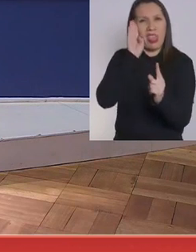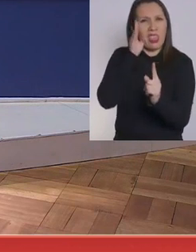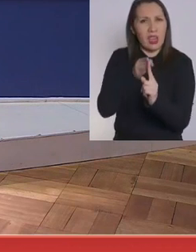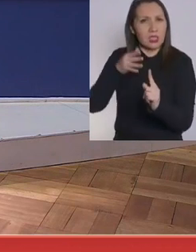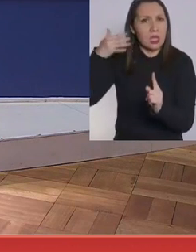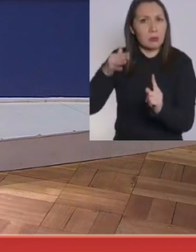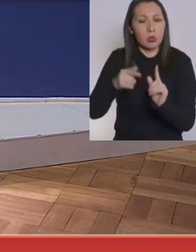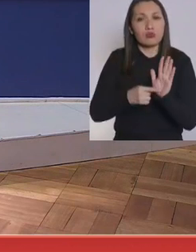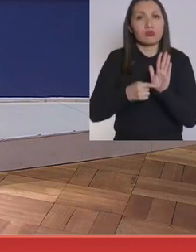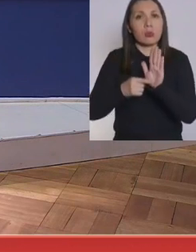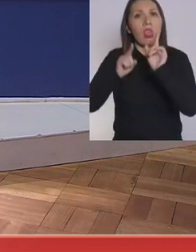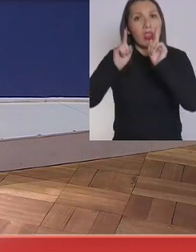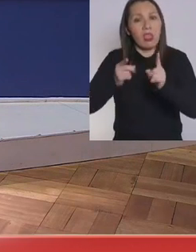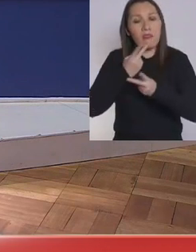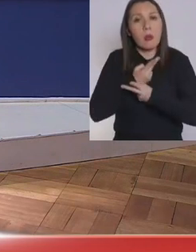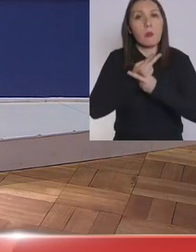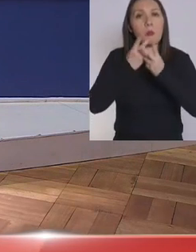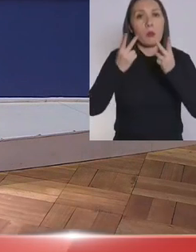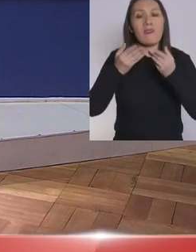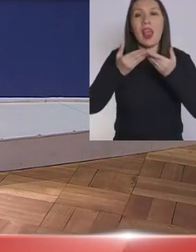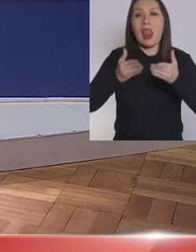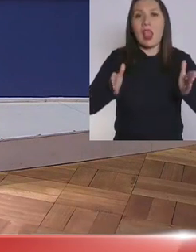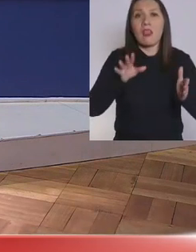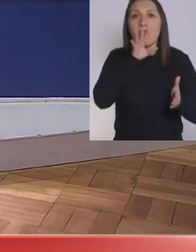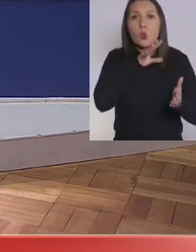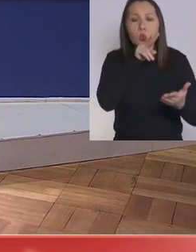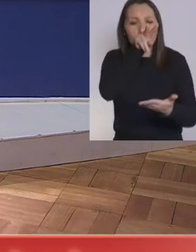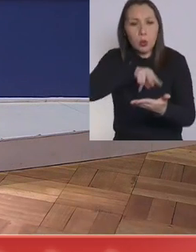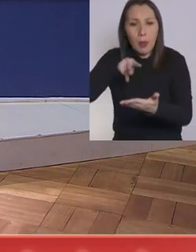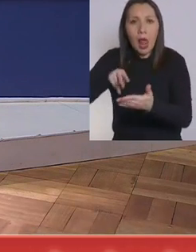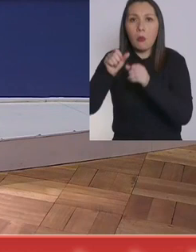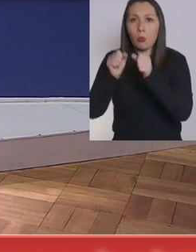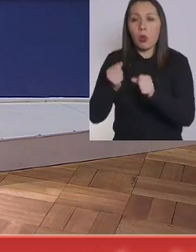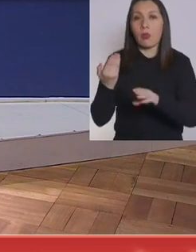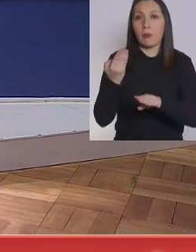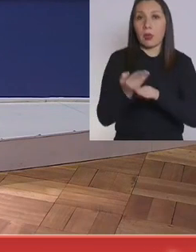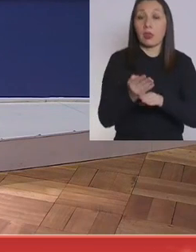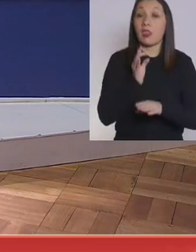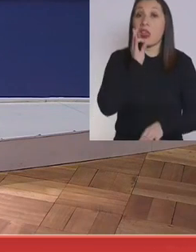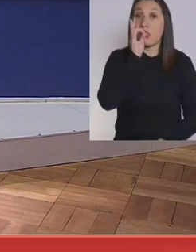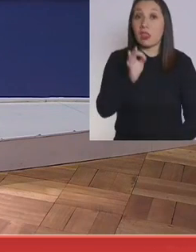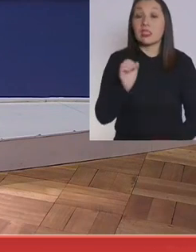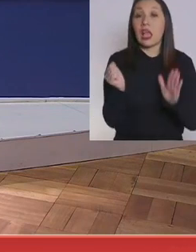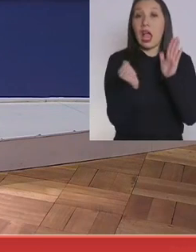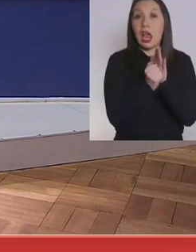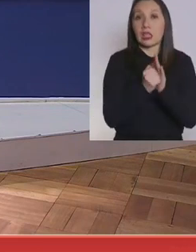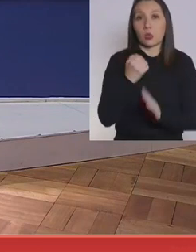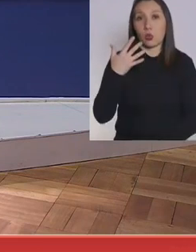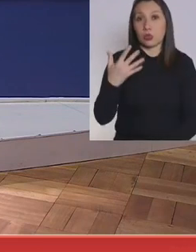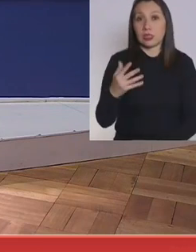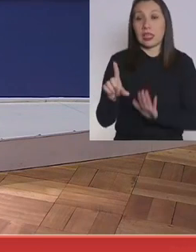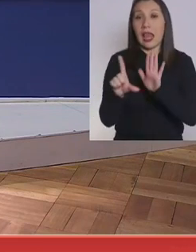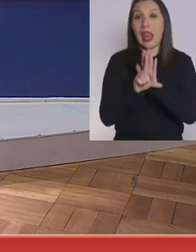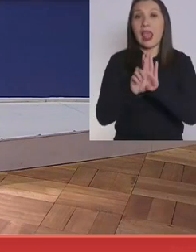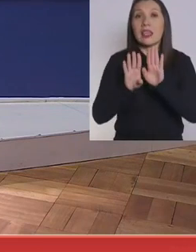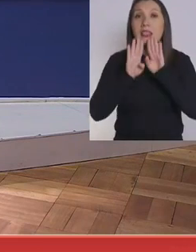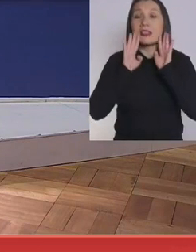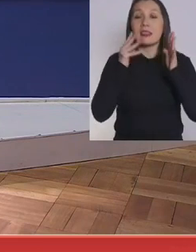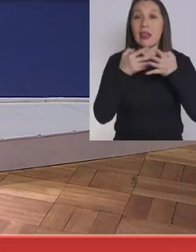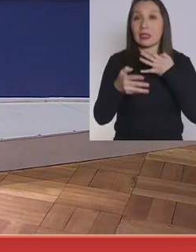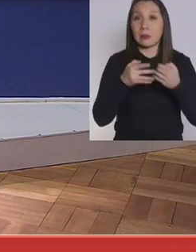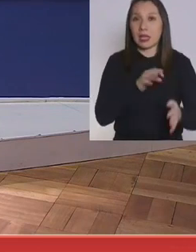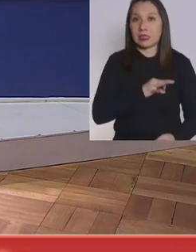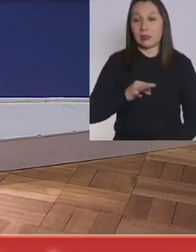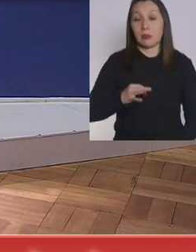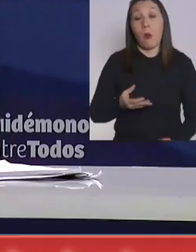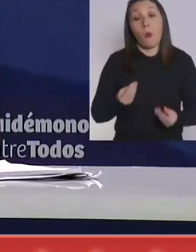esencial, su carácter debiera ser público y de libre disposición a quien lo solicite. Lo especifica, de hecho, el artículo 5 de la ley de transparencia, Ministro.